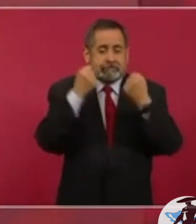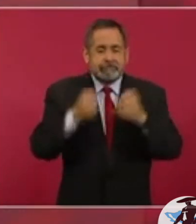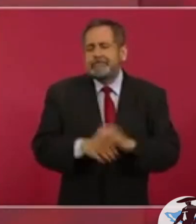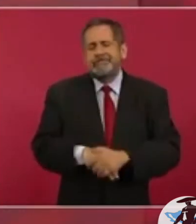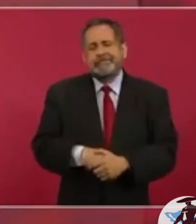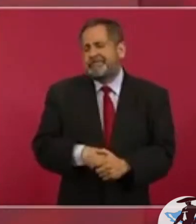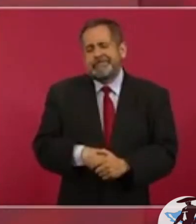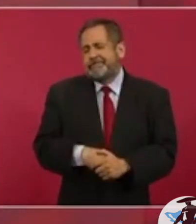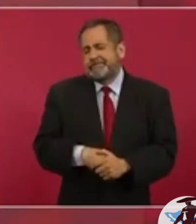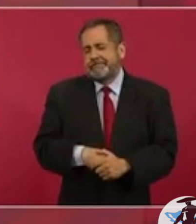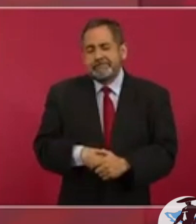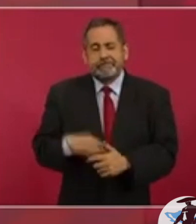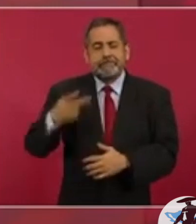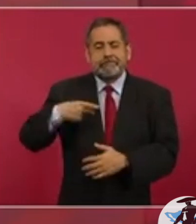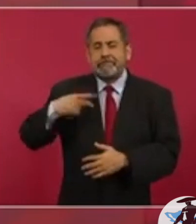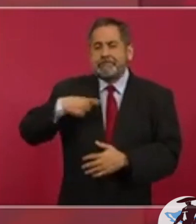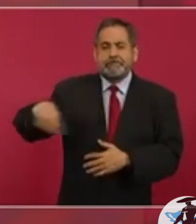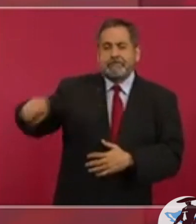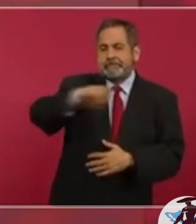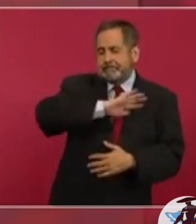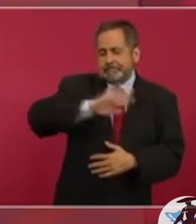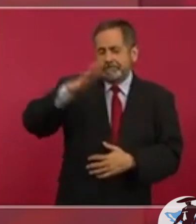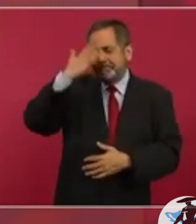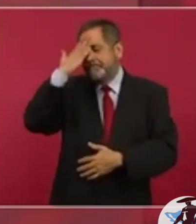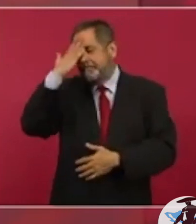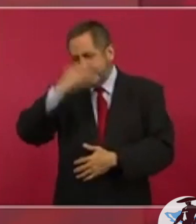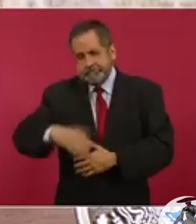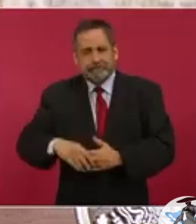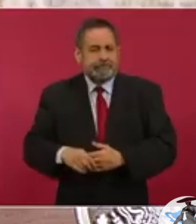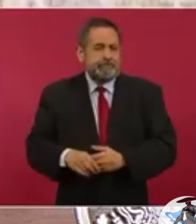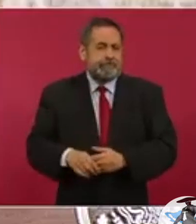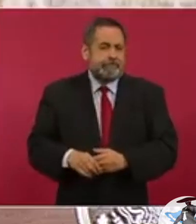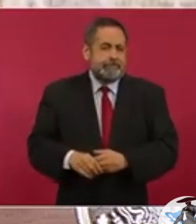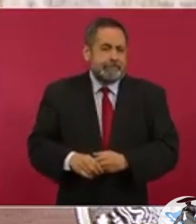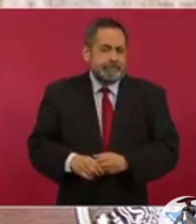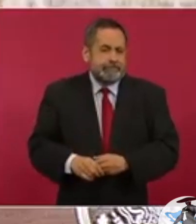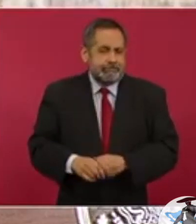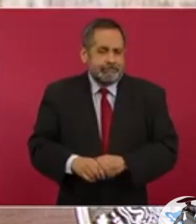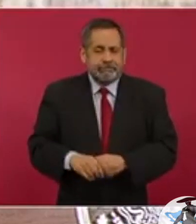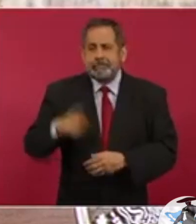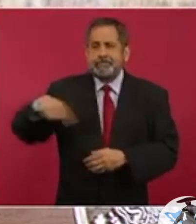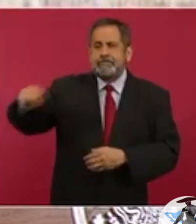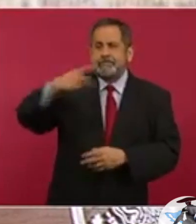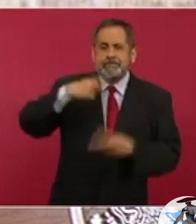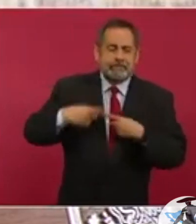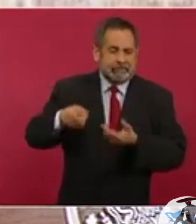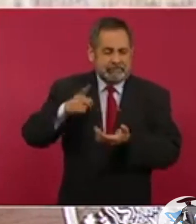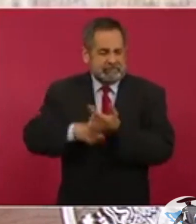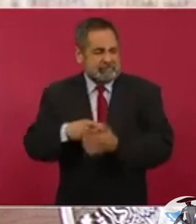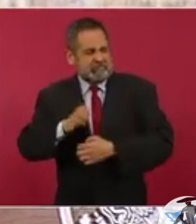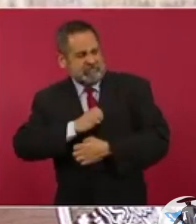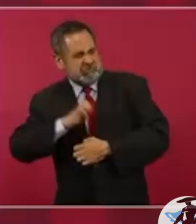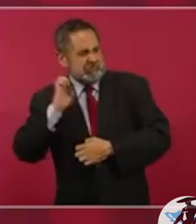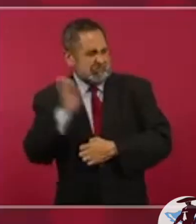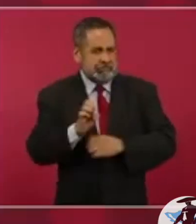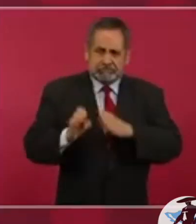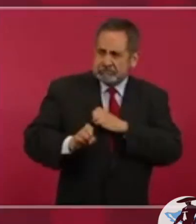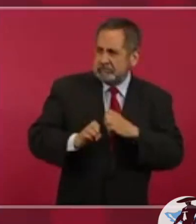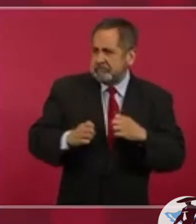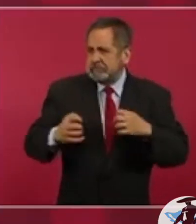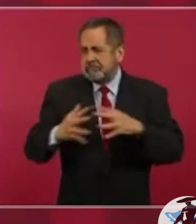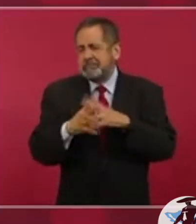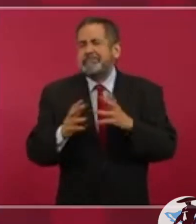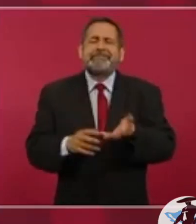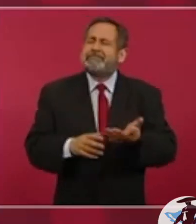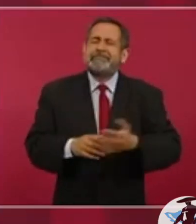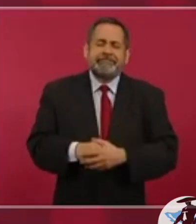no actúa así. La gente no odia. El pueblo de México es un